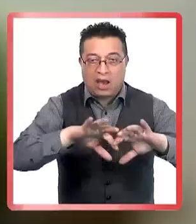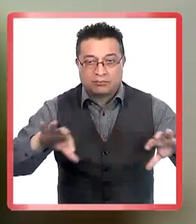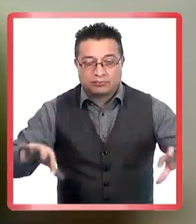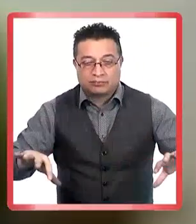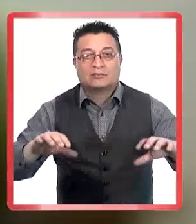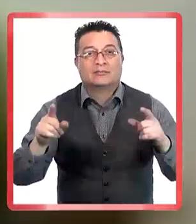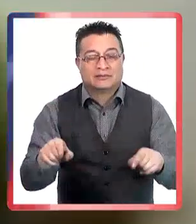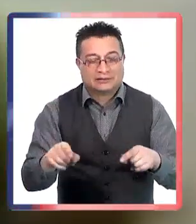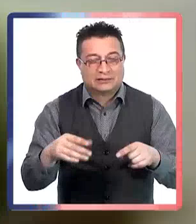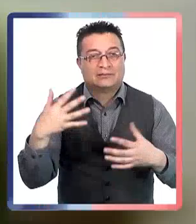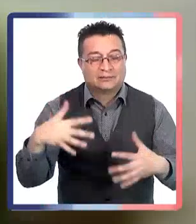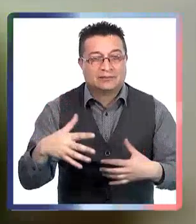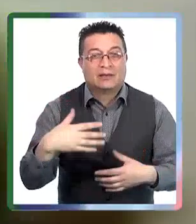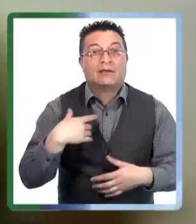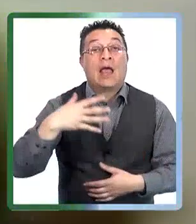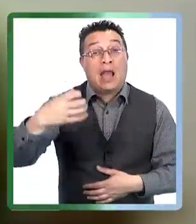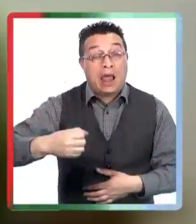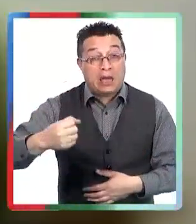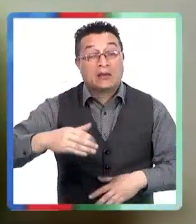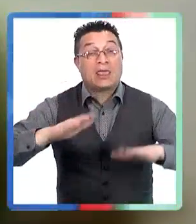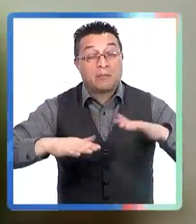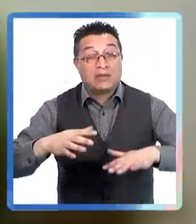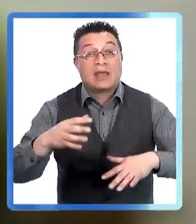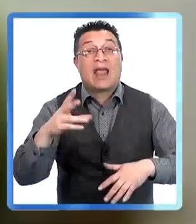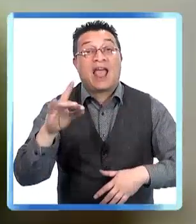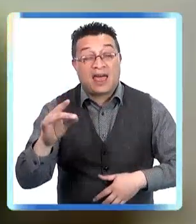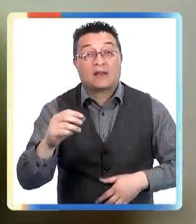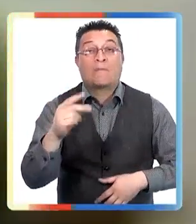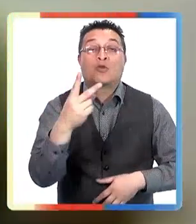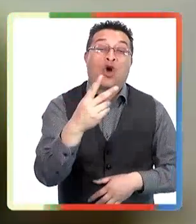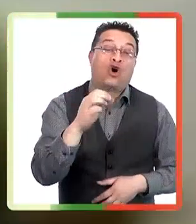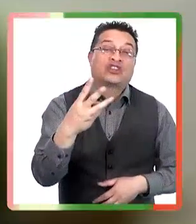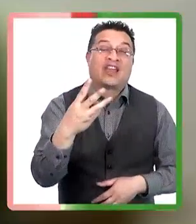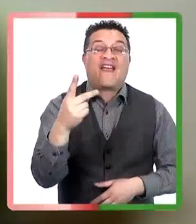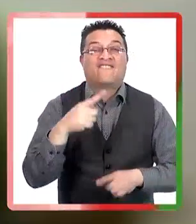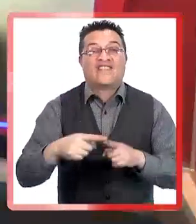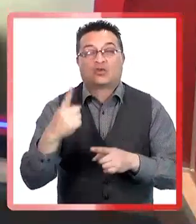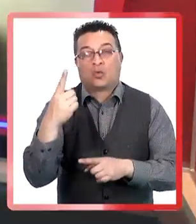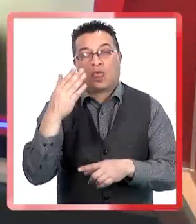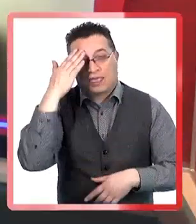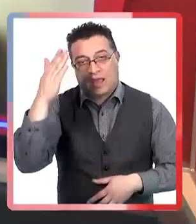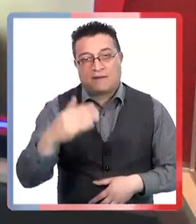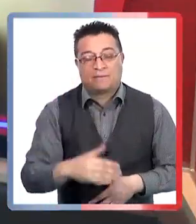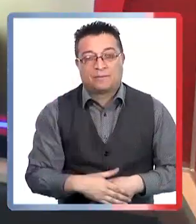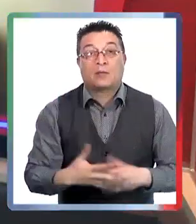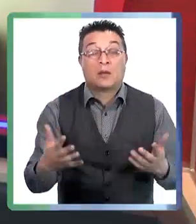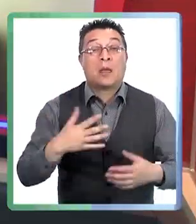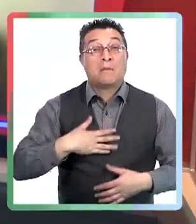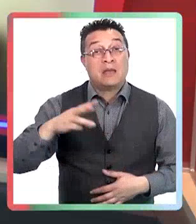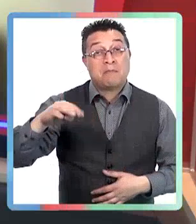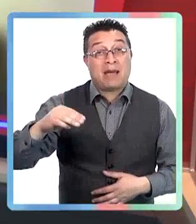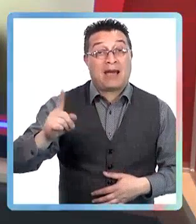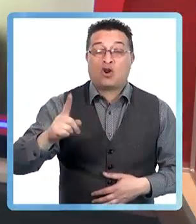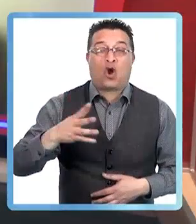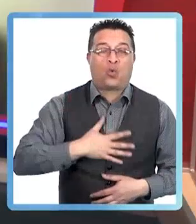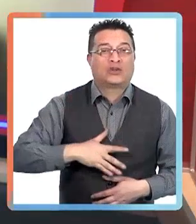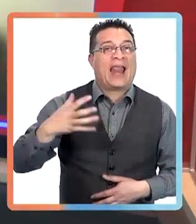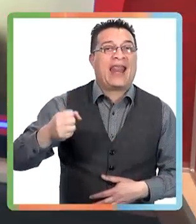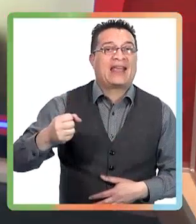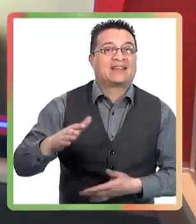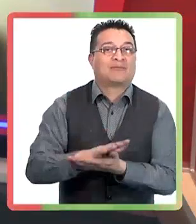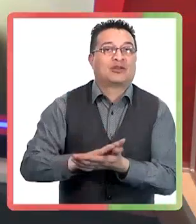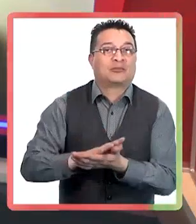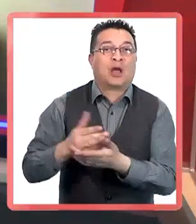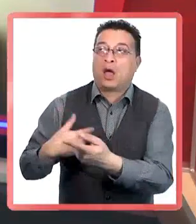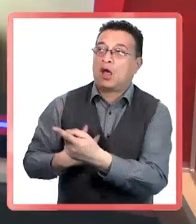agua. Ese es el hidal y los lácteos, dependiendo la edad, son dos a tres veces al día. Algunas mamás, o sea, a mi mamá no le gustaba la leche, por ejemplo.